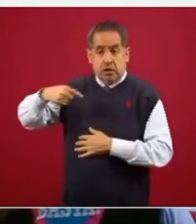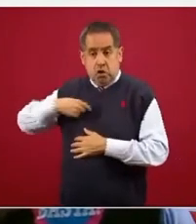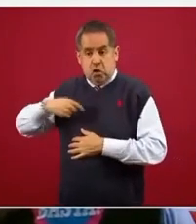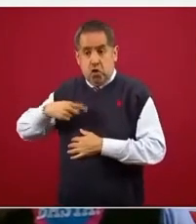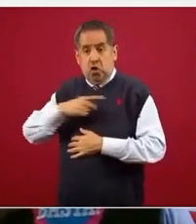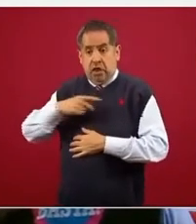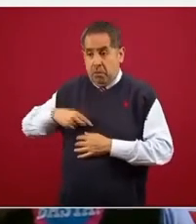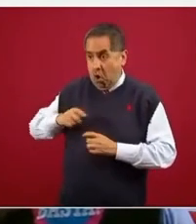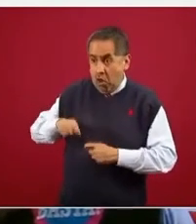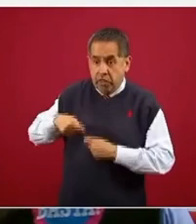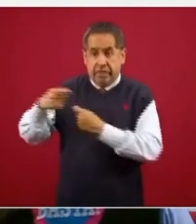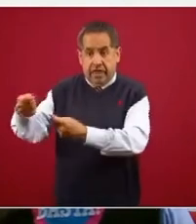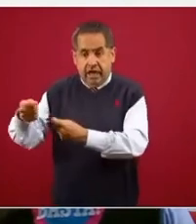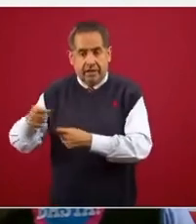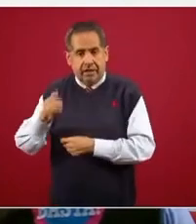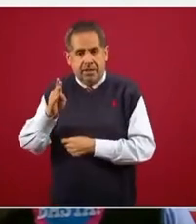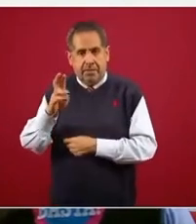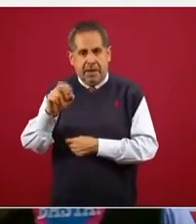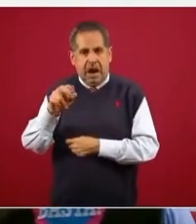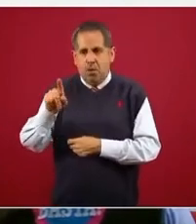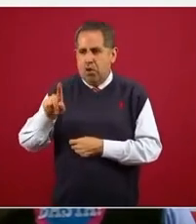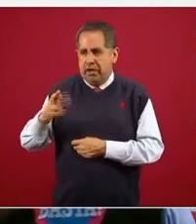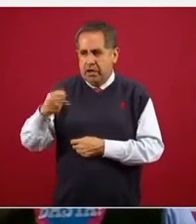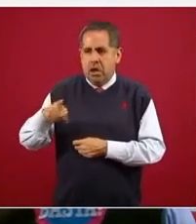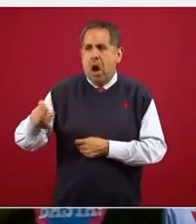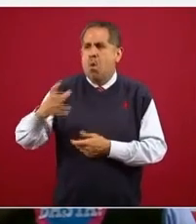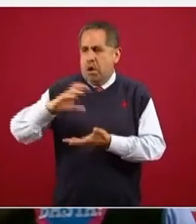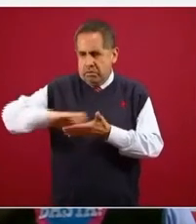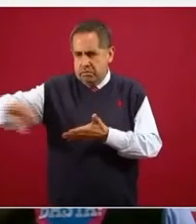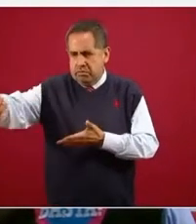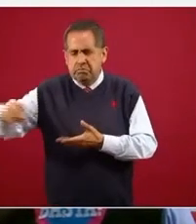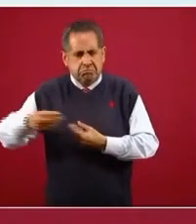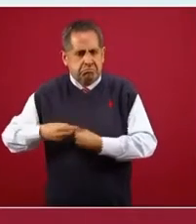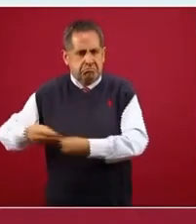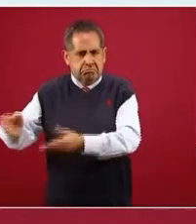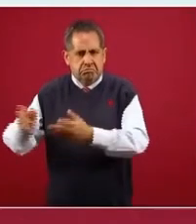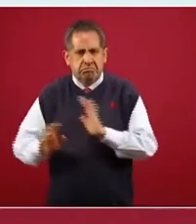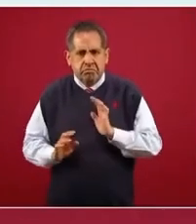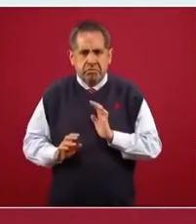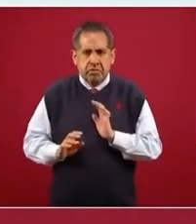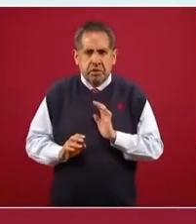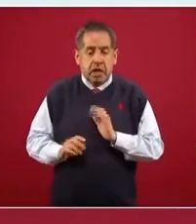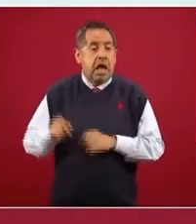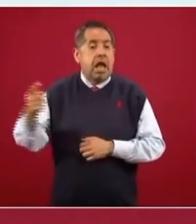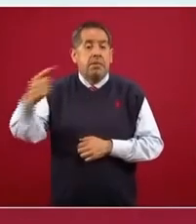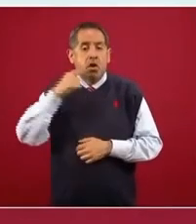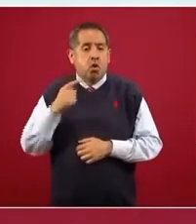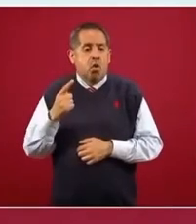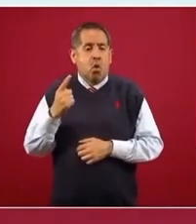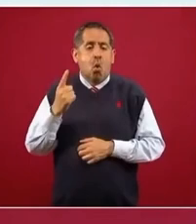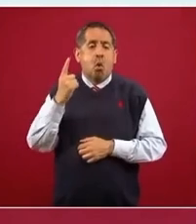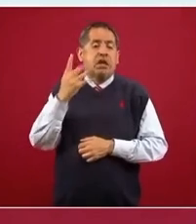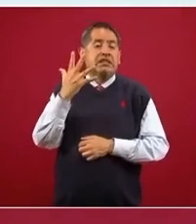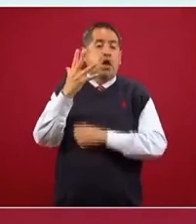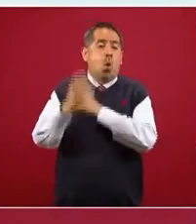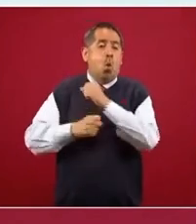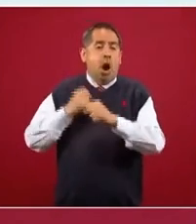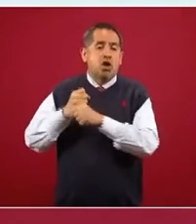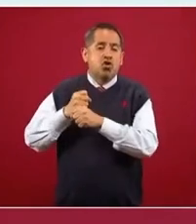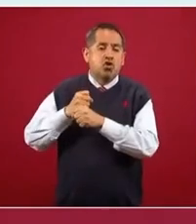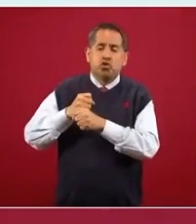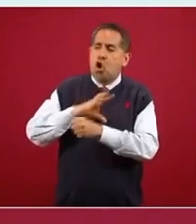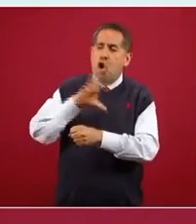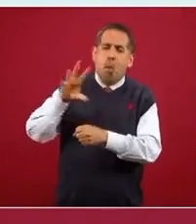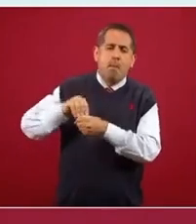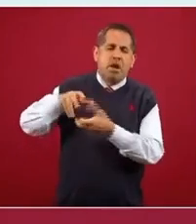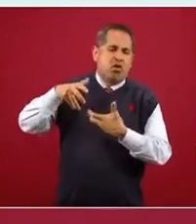porque es una cuenca variable. Bueno, págame una cantidad total a los 5 años. Y ahí